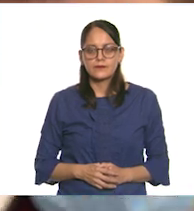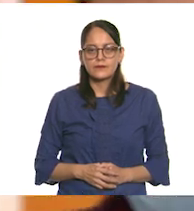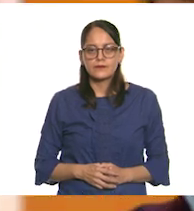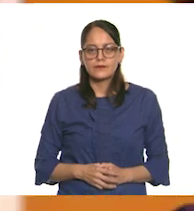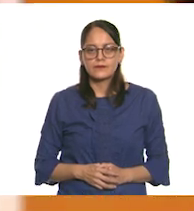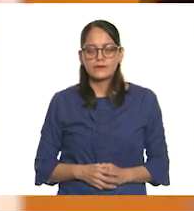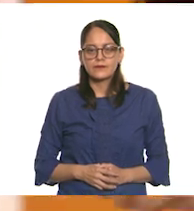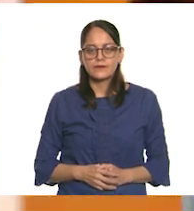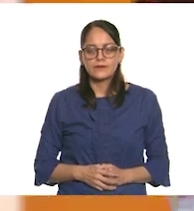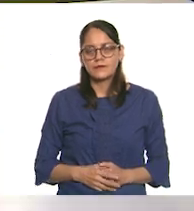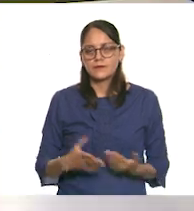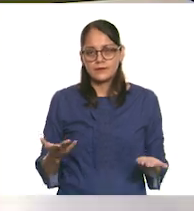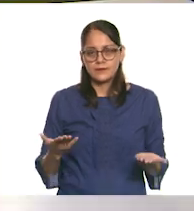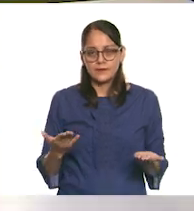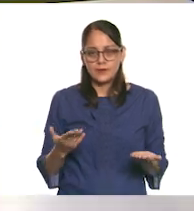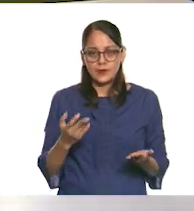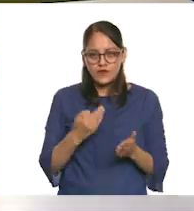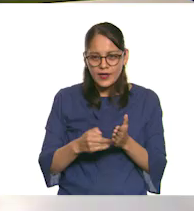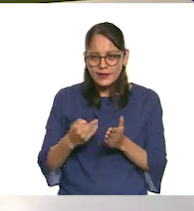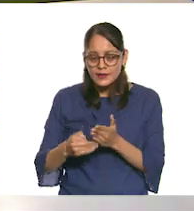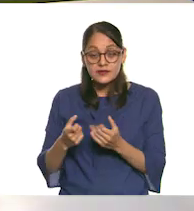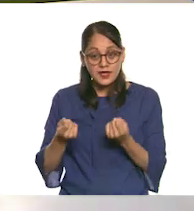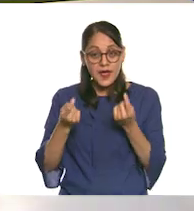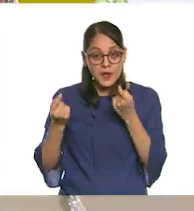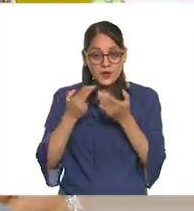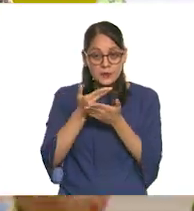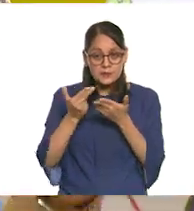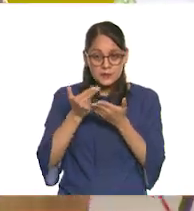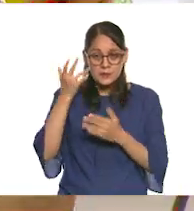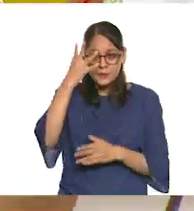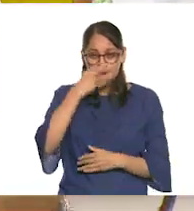Se nos andan suicidando. Hay unos muy bonitos.